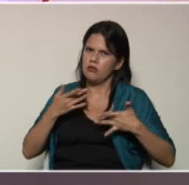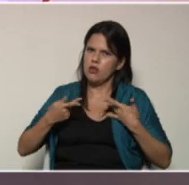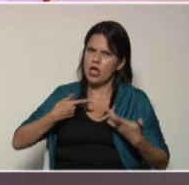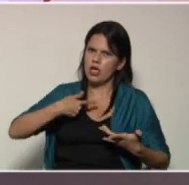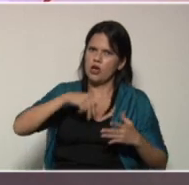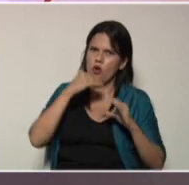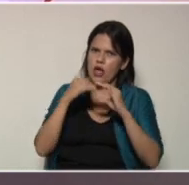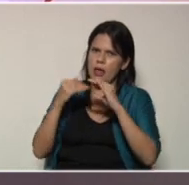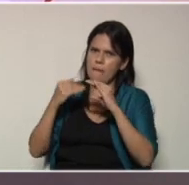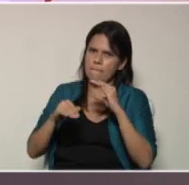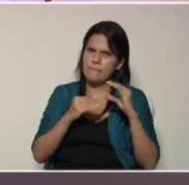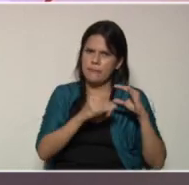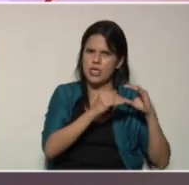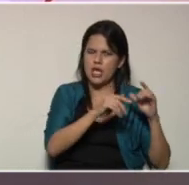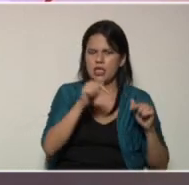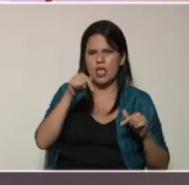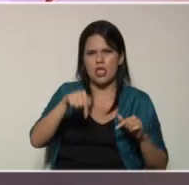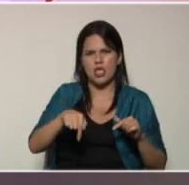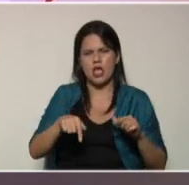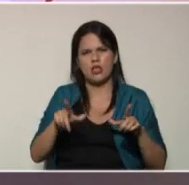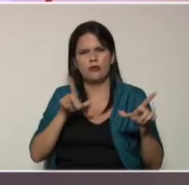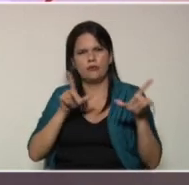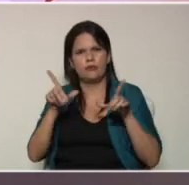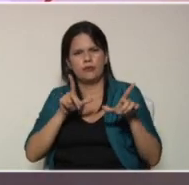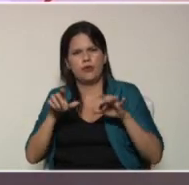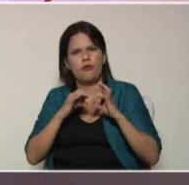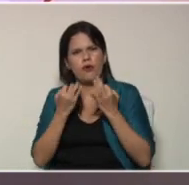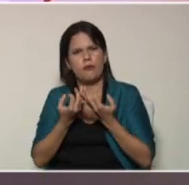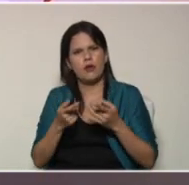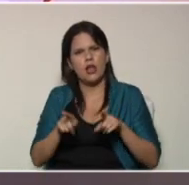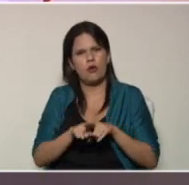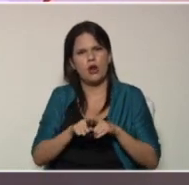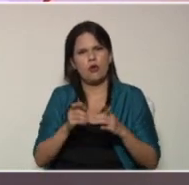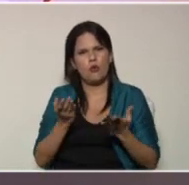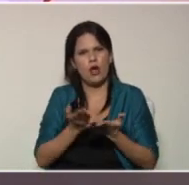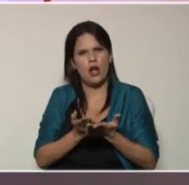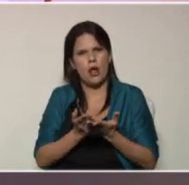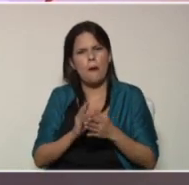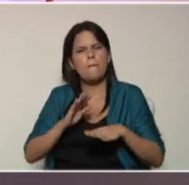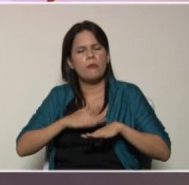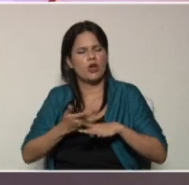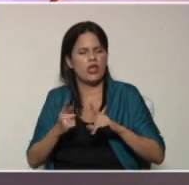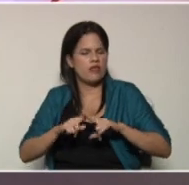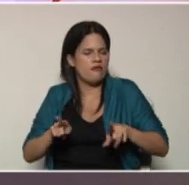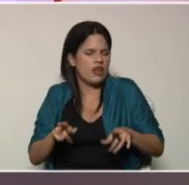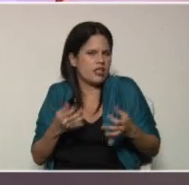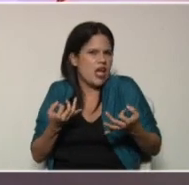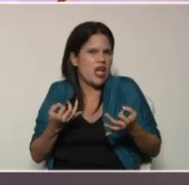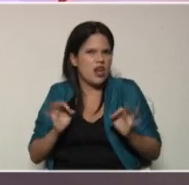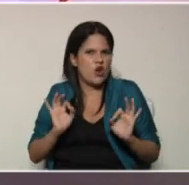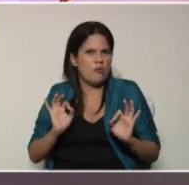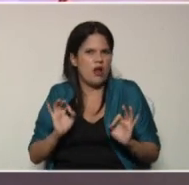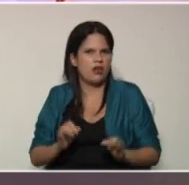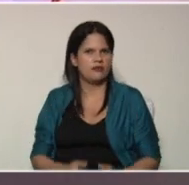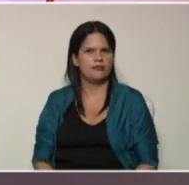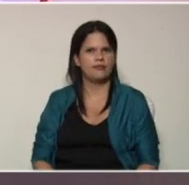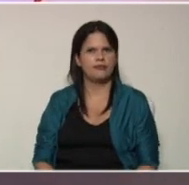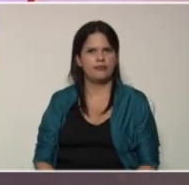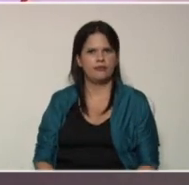nos envían desde este programa cada familia a una escuela porque sencillamente ser diferente es algo común